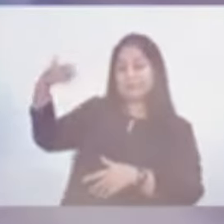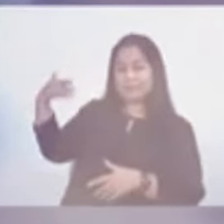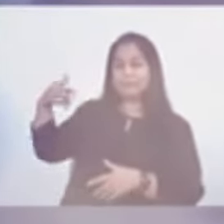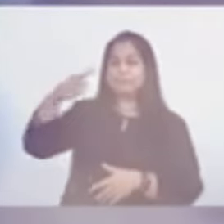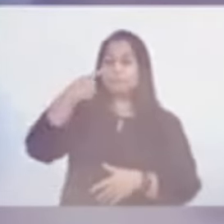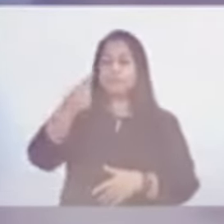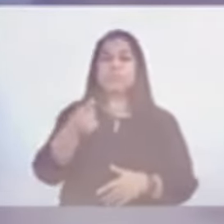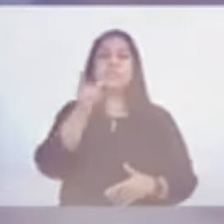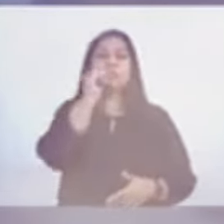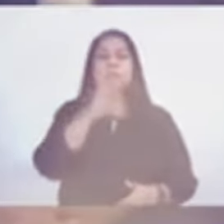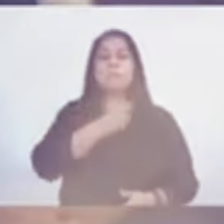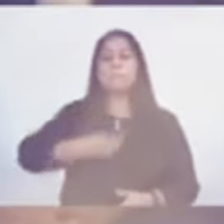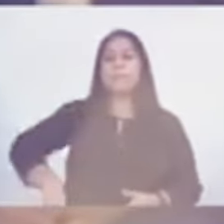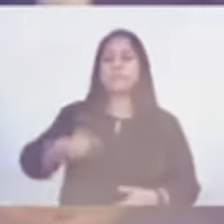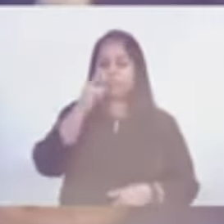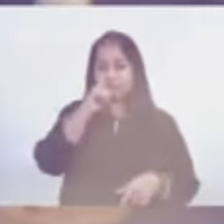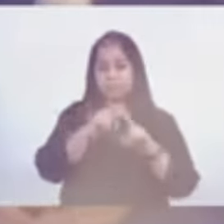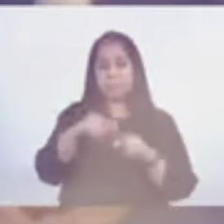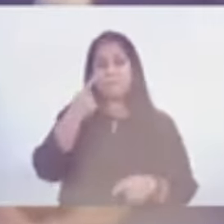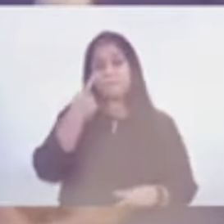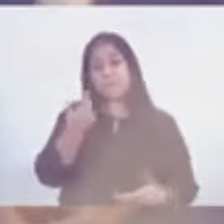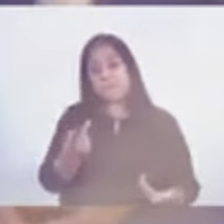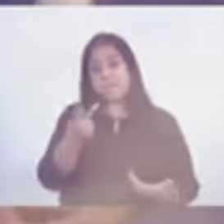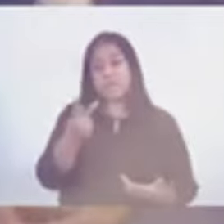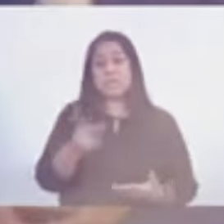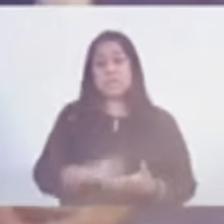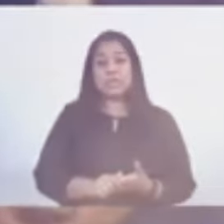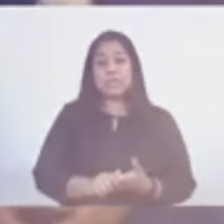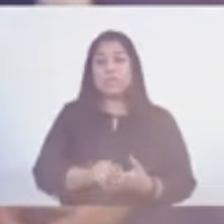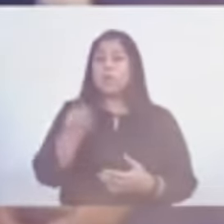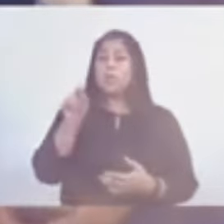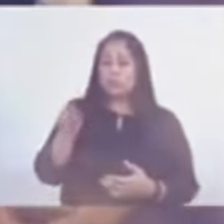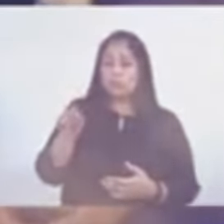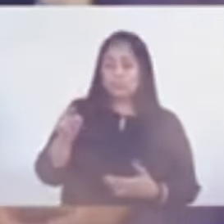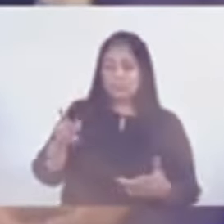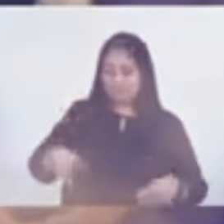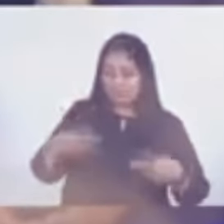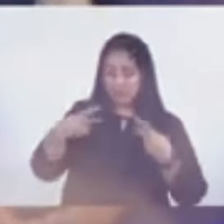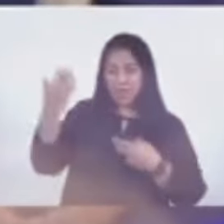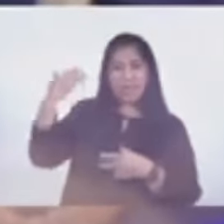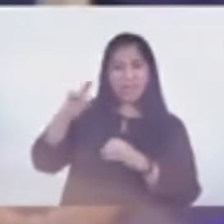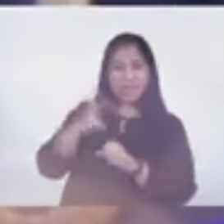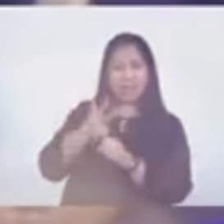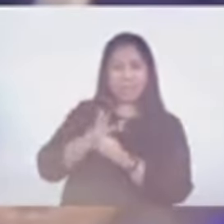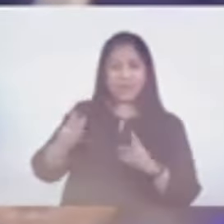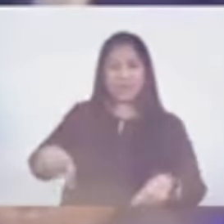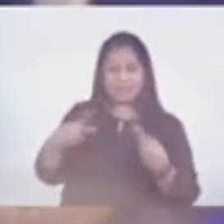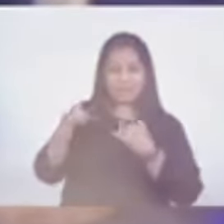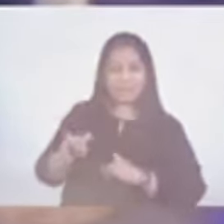tiempo, señor presidente. Y usted vivió en Guatemala un tiempo,